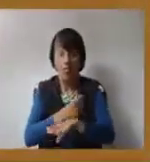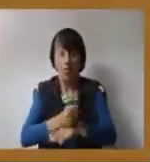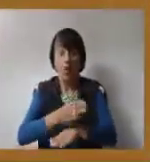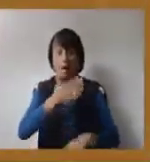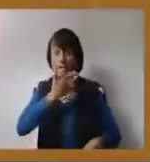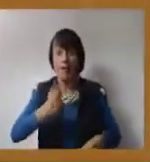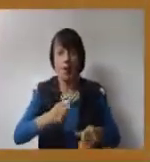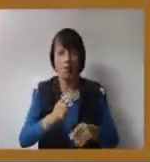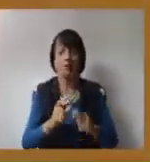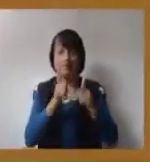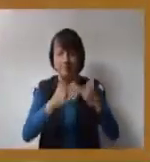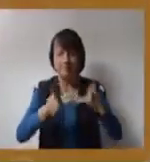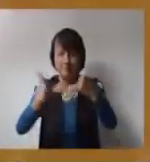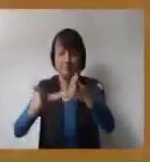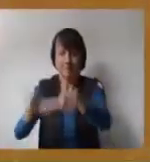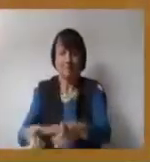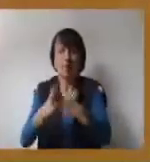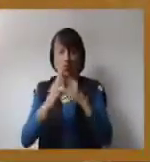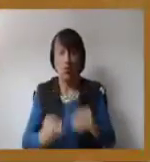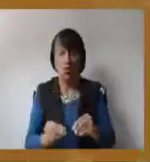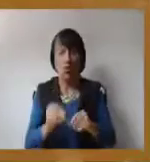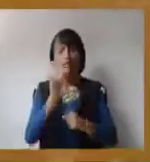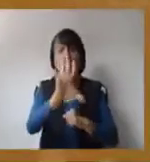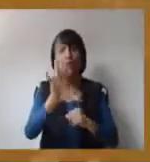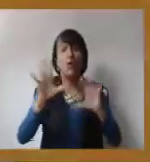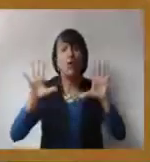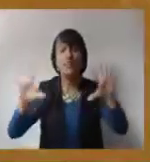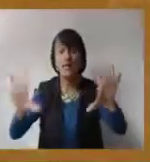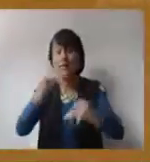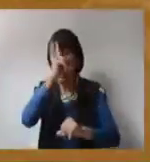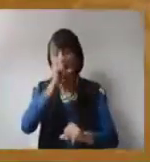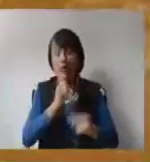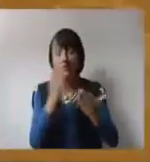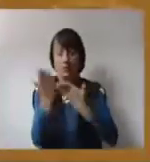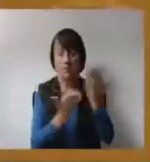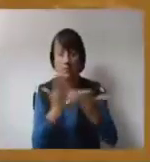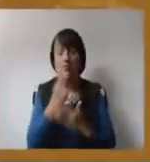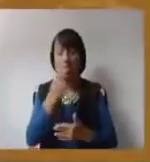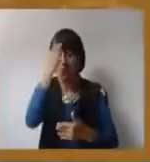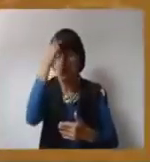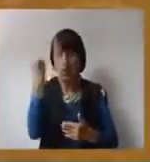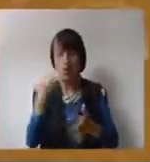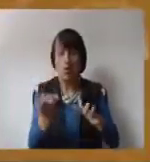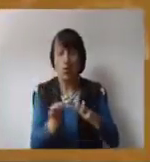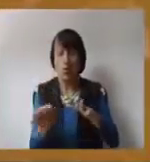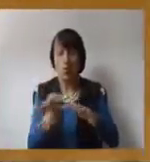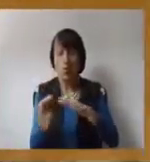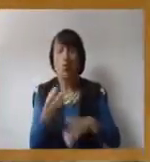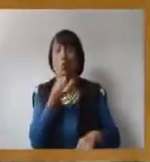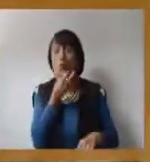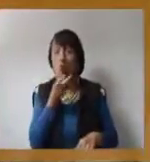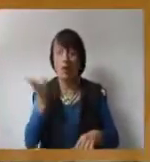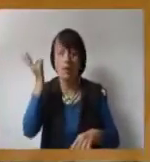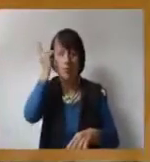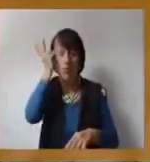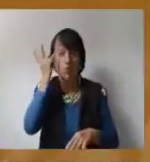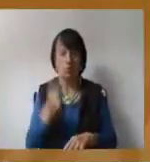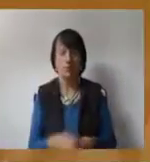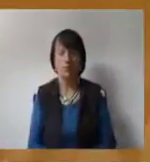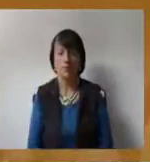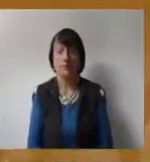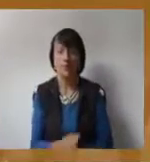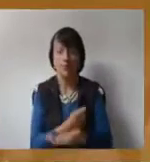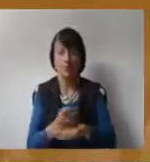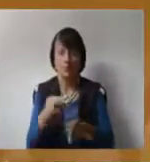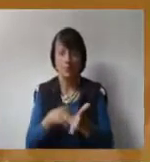El mandatario regional informó que el mayor número de condecorados es a funcionarios con 5 y 10 años de servicio. Desde los teques, municipio de Huacaipuro, Aruana